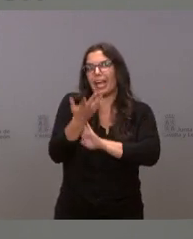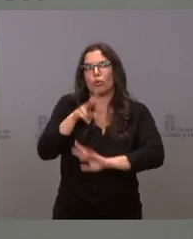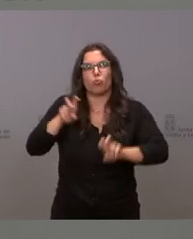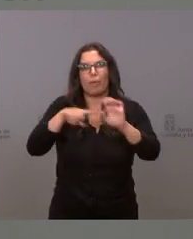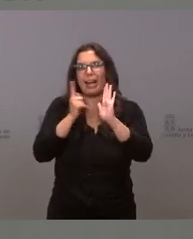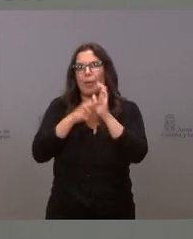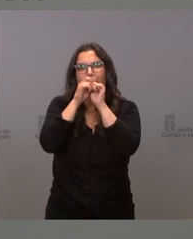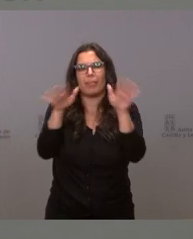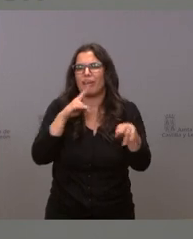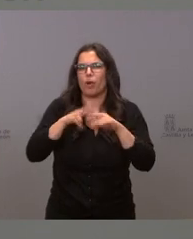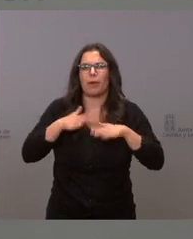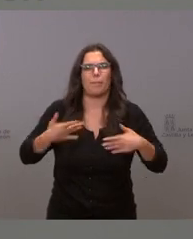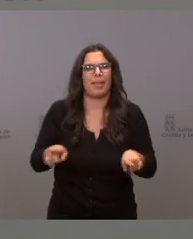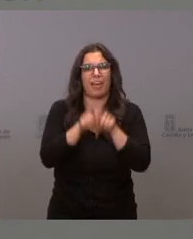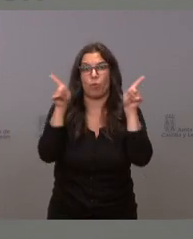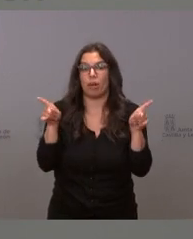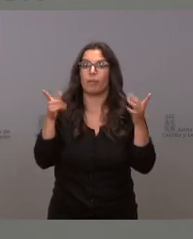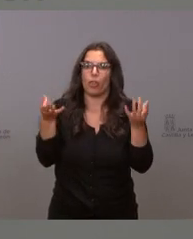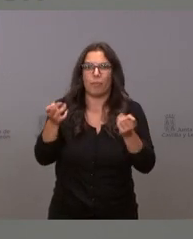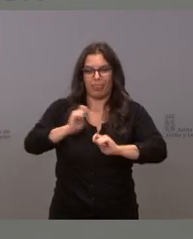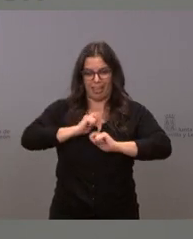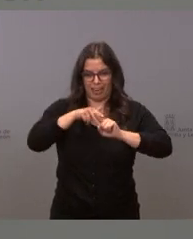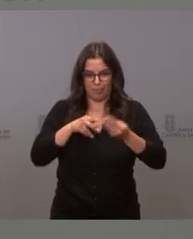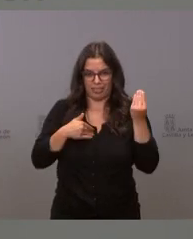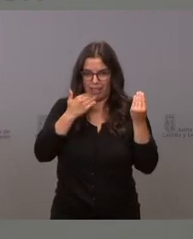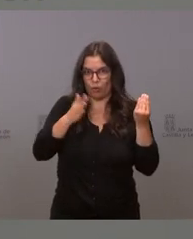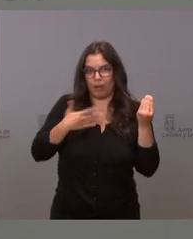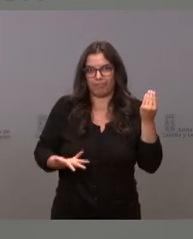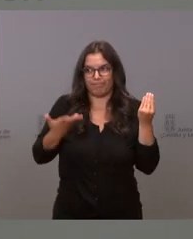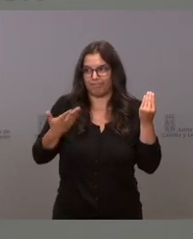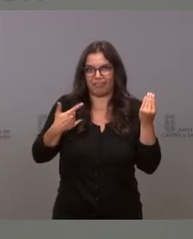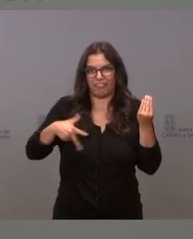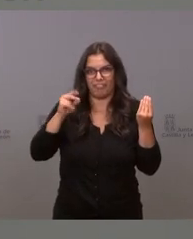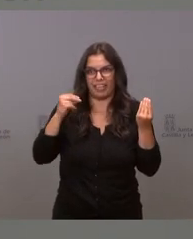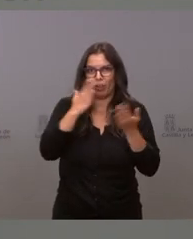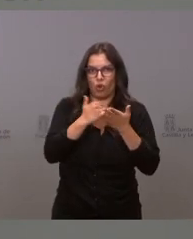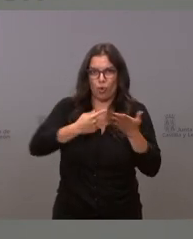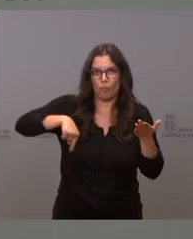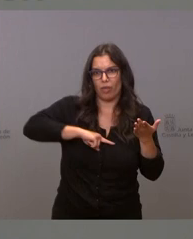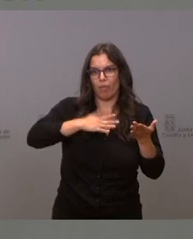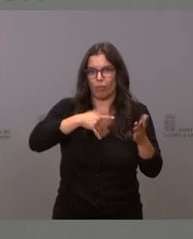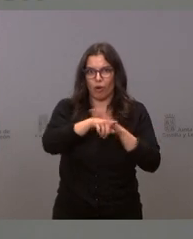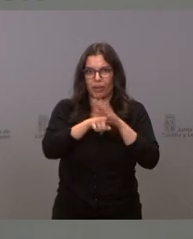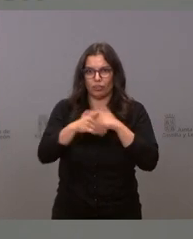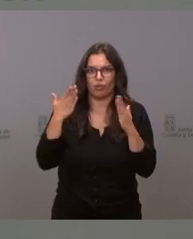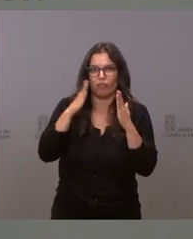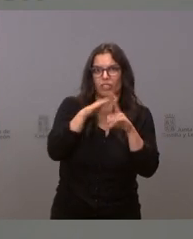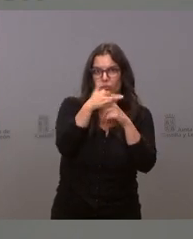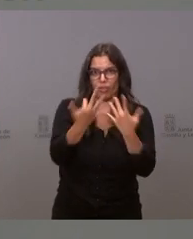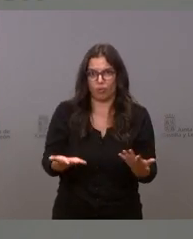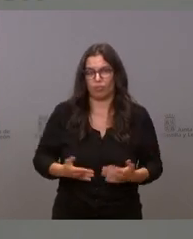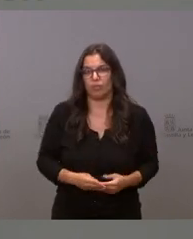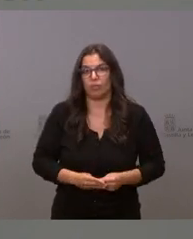quiera pero que nos proporcione una herramienta a todas las comunidades para poder afrontar estas situaciones